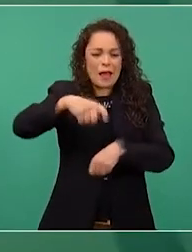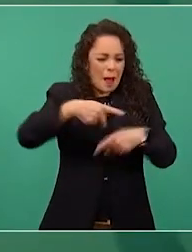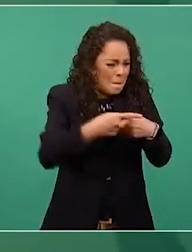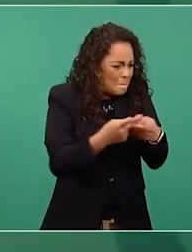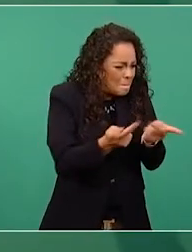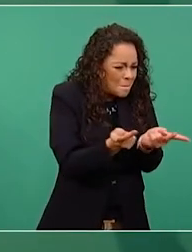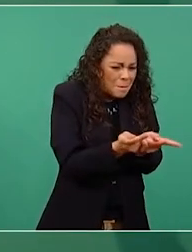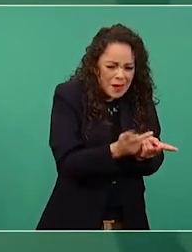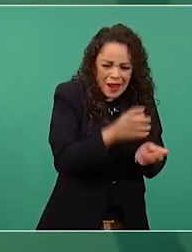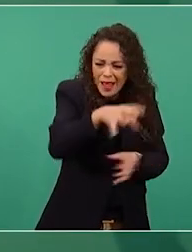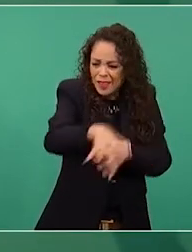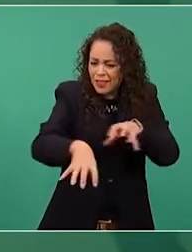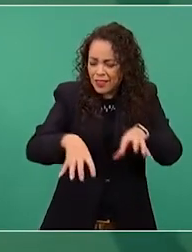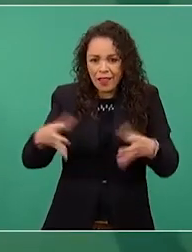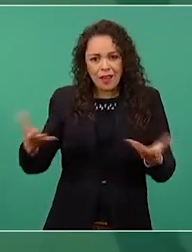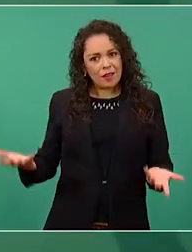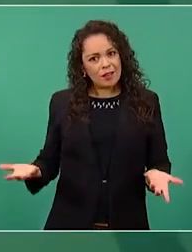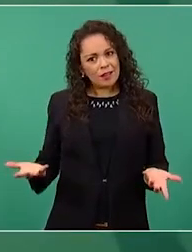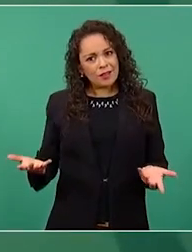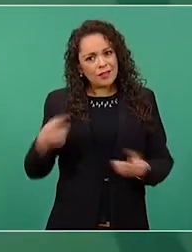¿Cómo andan viendo eso?